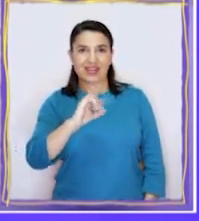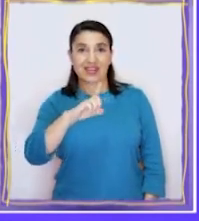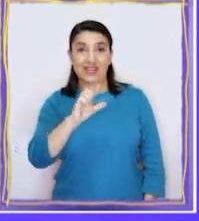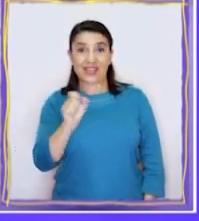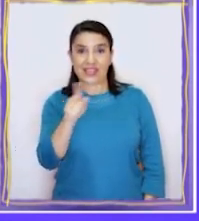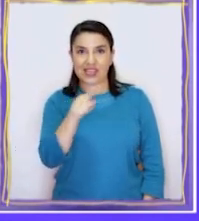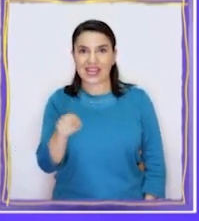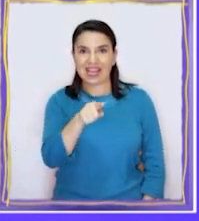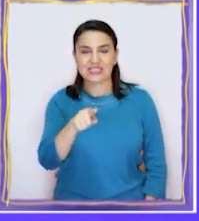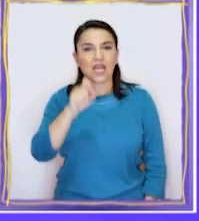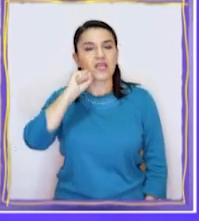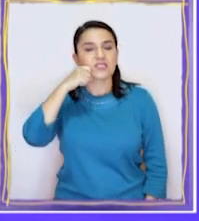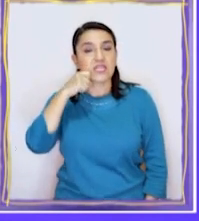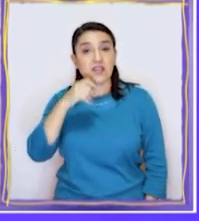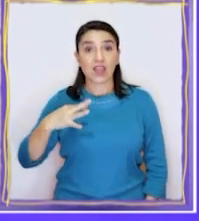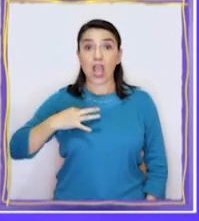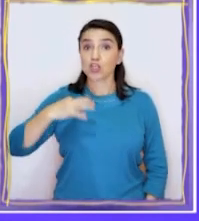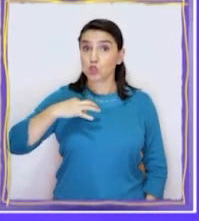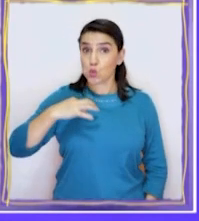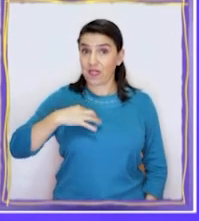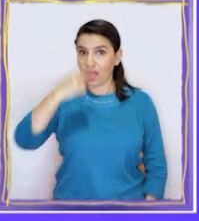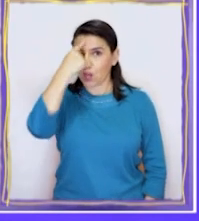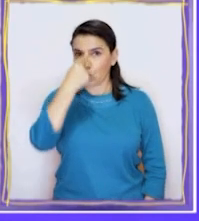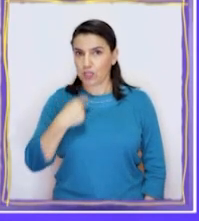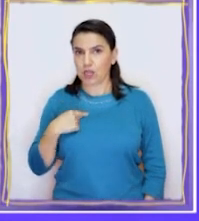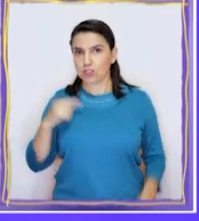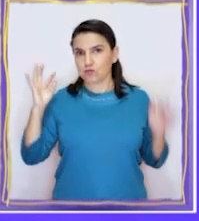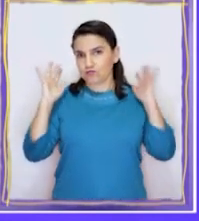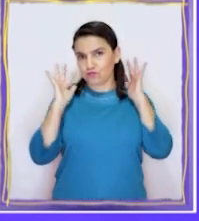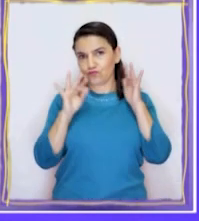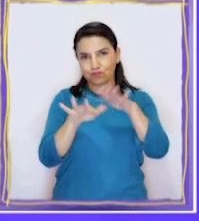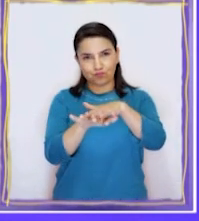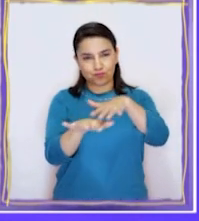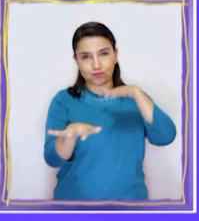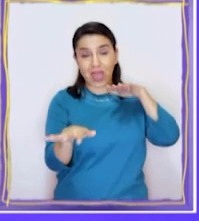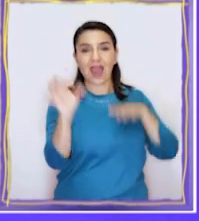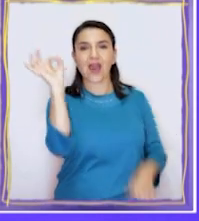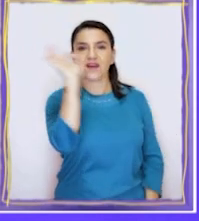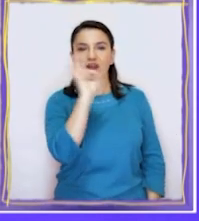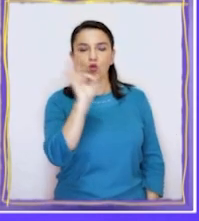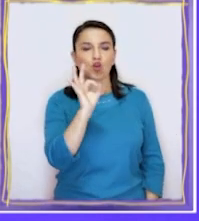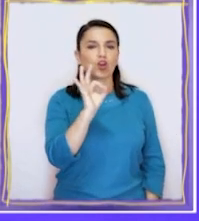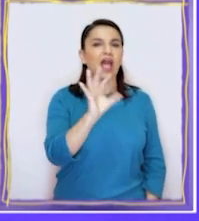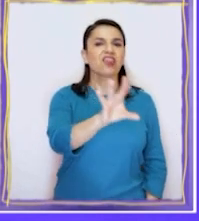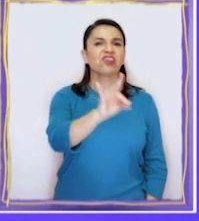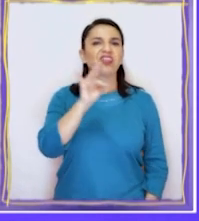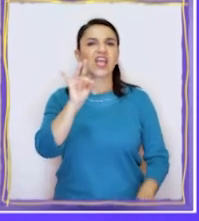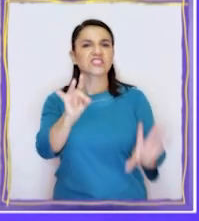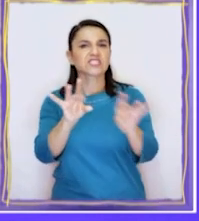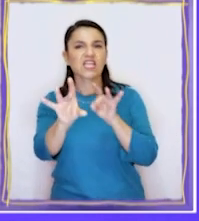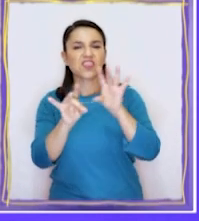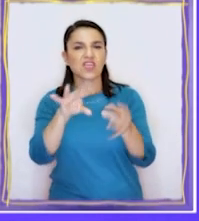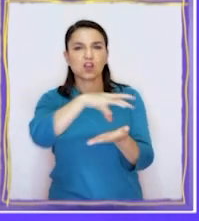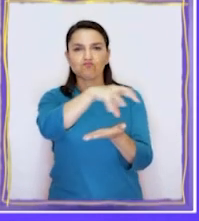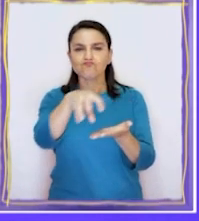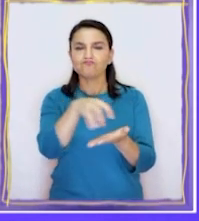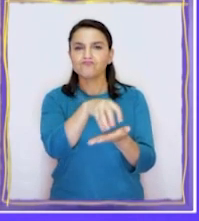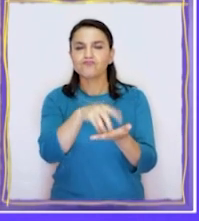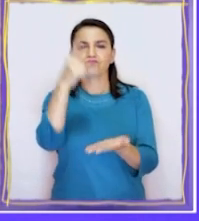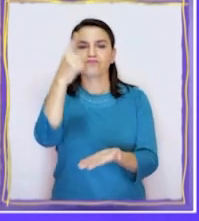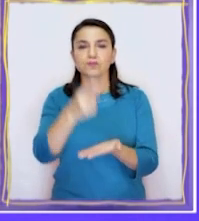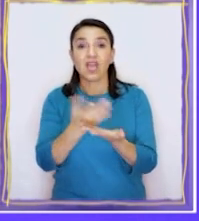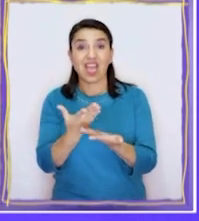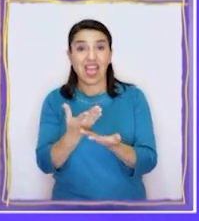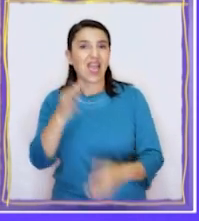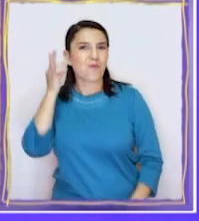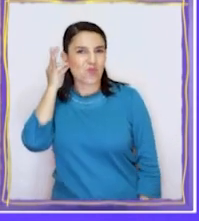Y se refiere a que los ciudadanos griegos se juntaban en la asamblea para decidir los asuntos de las polis. Las